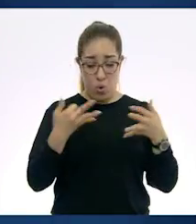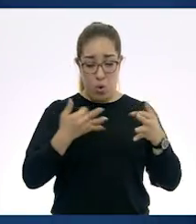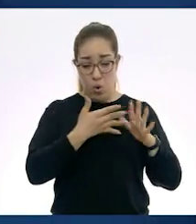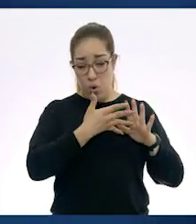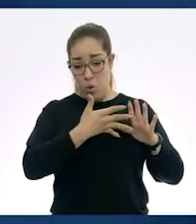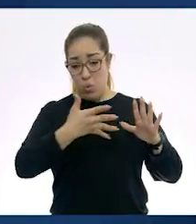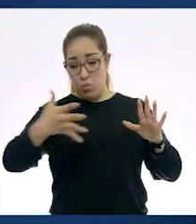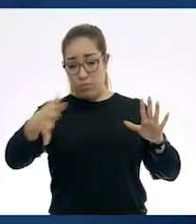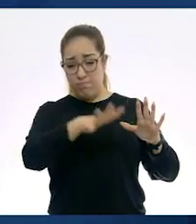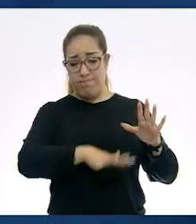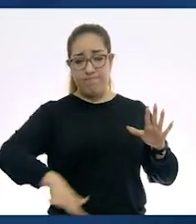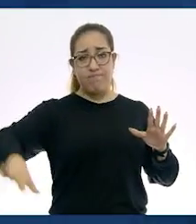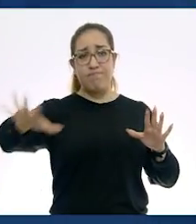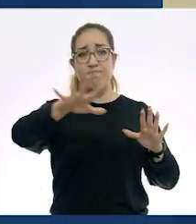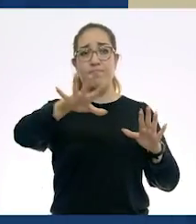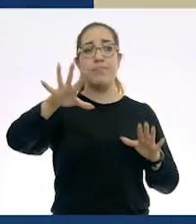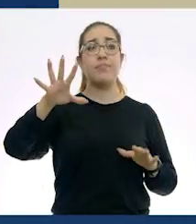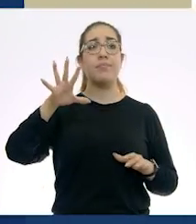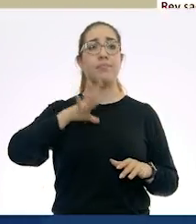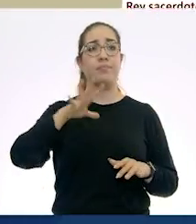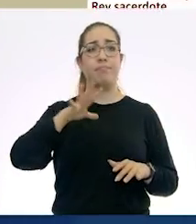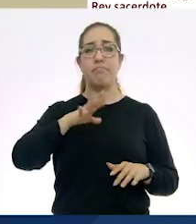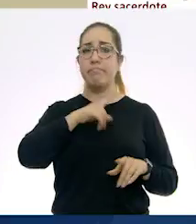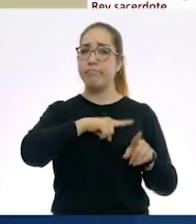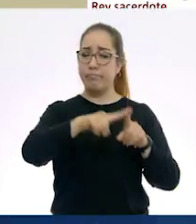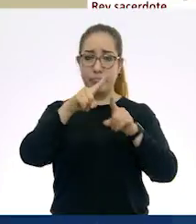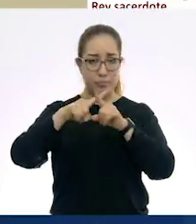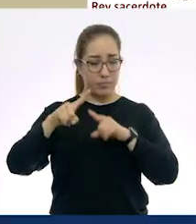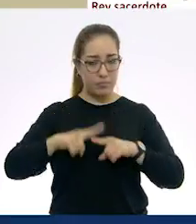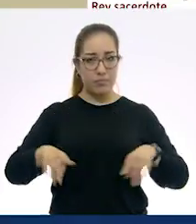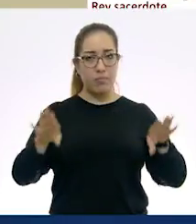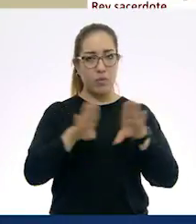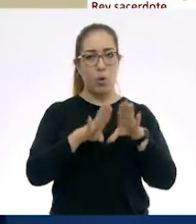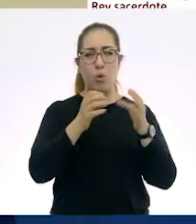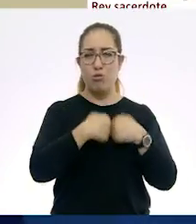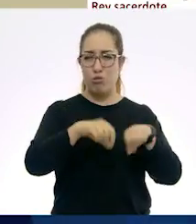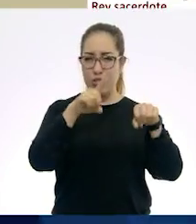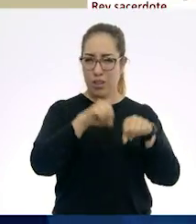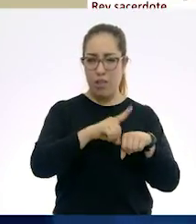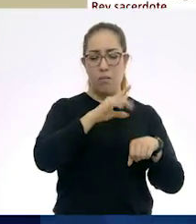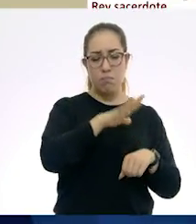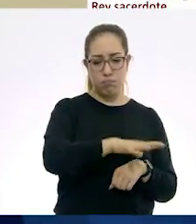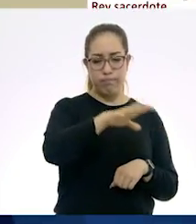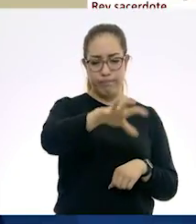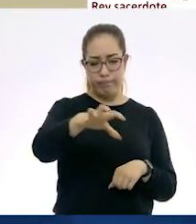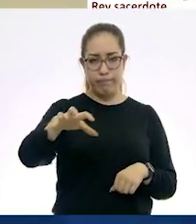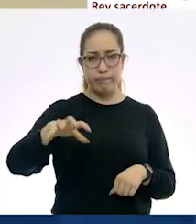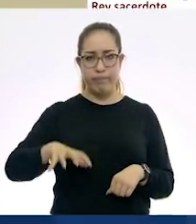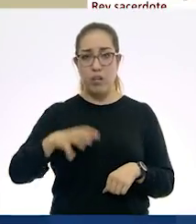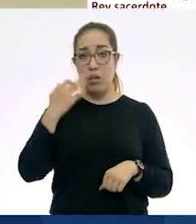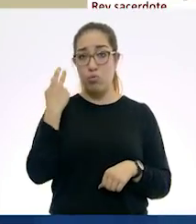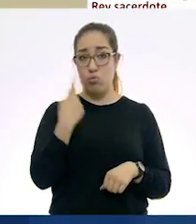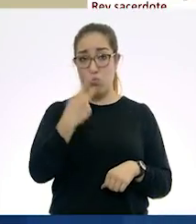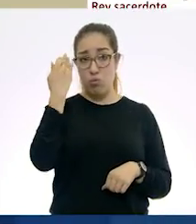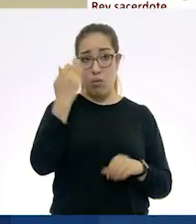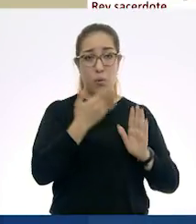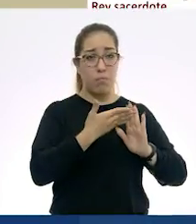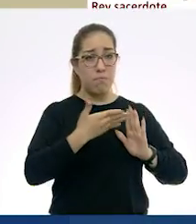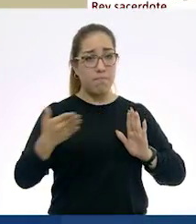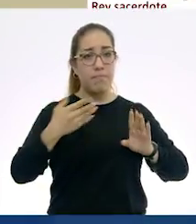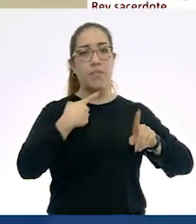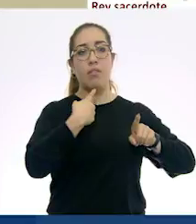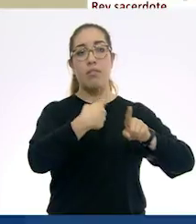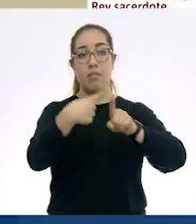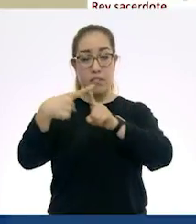se crearon diversas sociedades que tienen una historia por momentos muy diferentes y que como lo vamos a ver